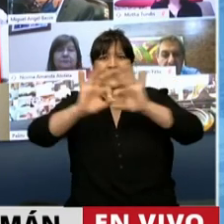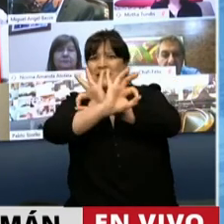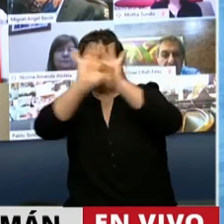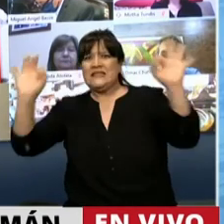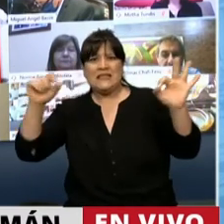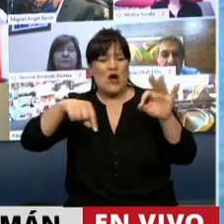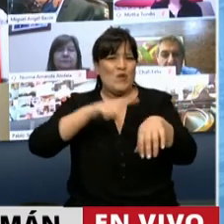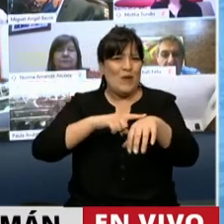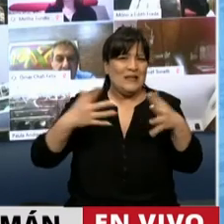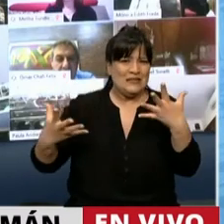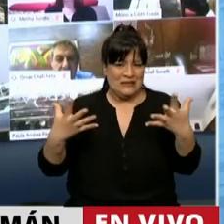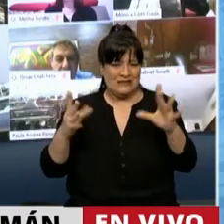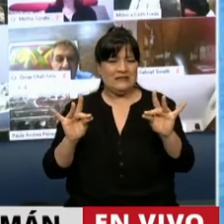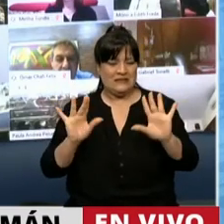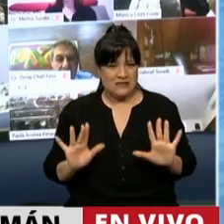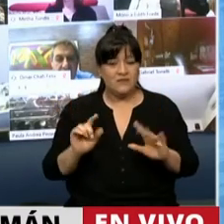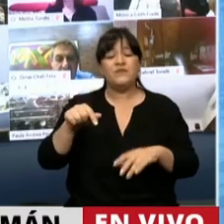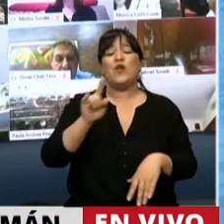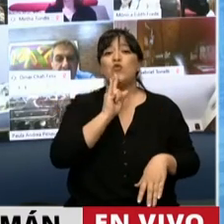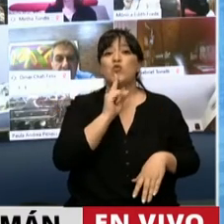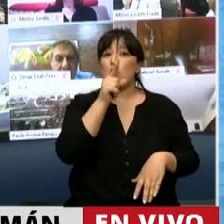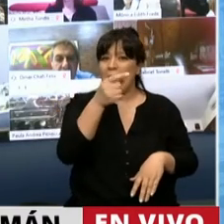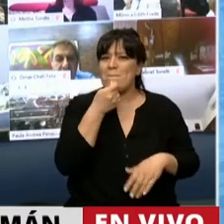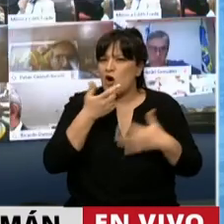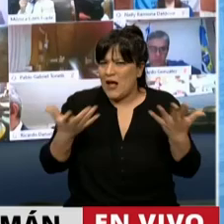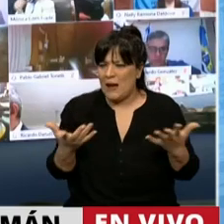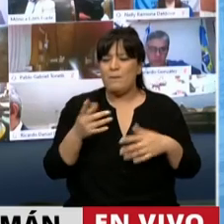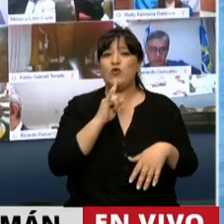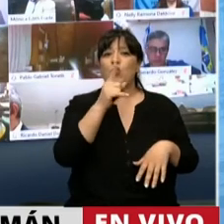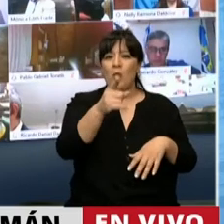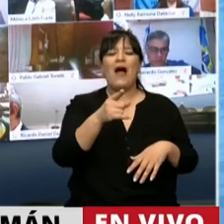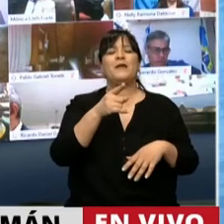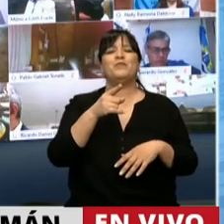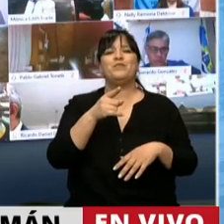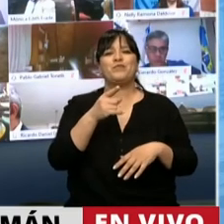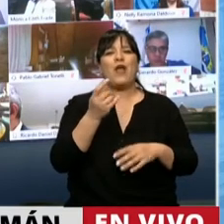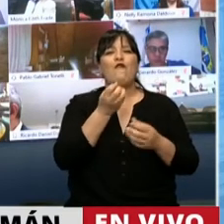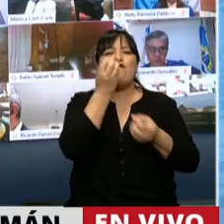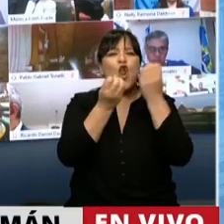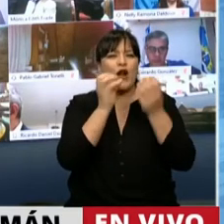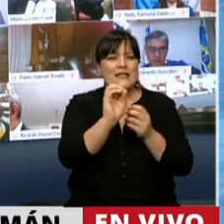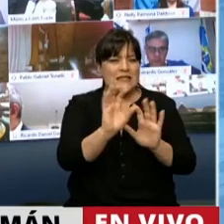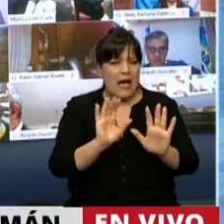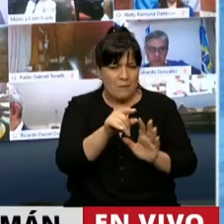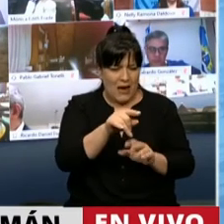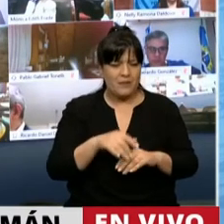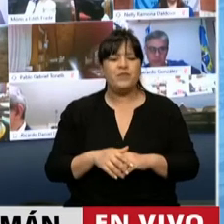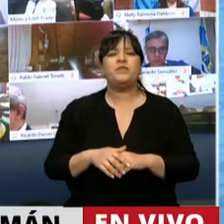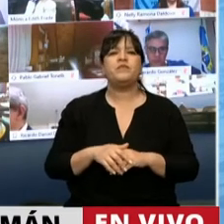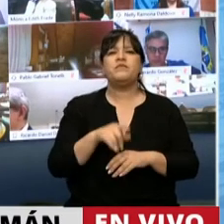atravesando. Mire, Presidente, en Tucumán, por ejemplo, las flores, como se denominan, que